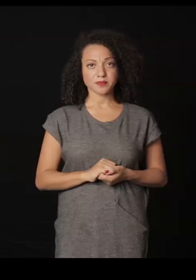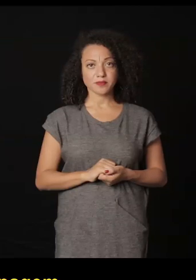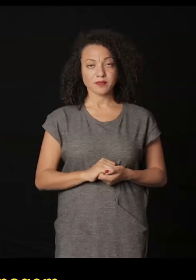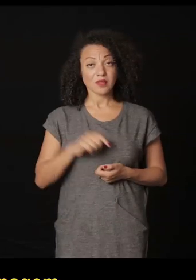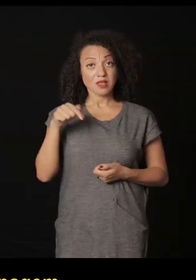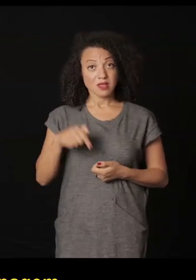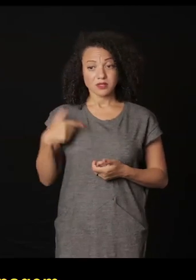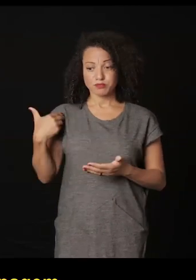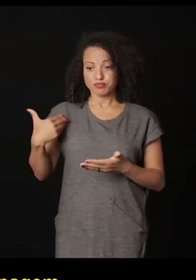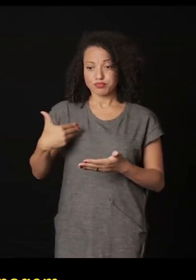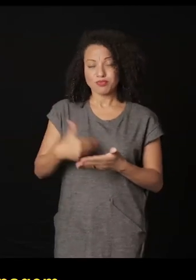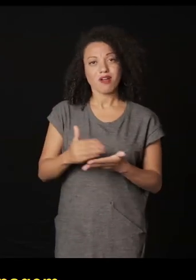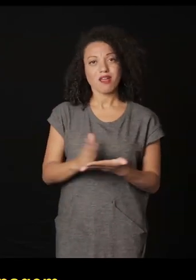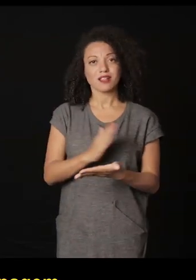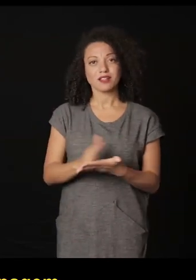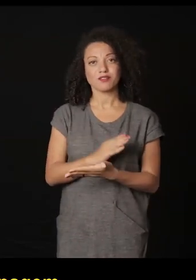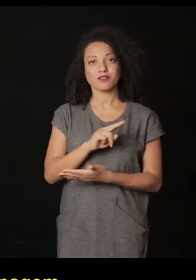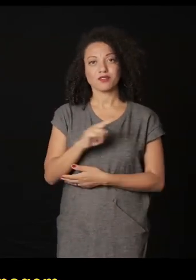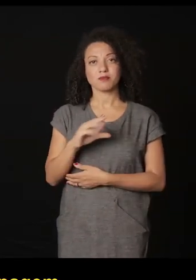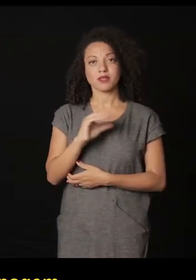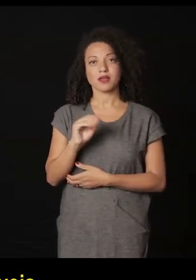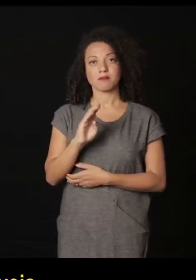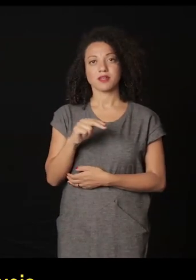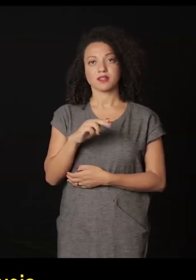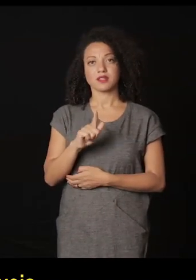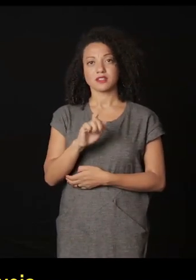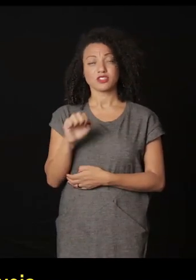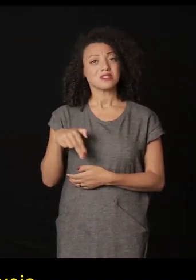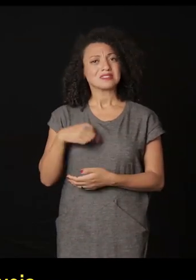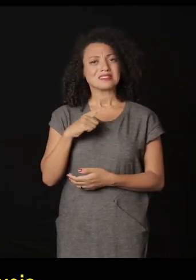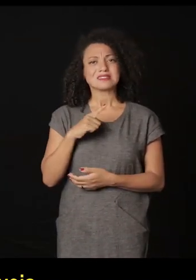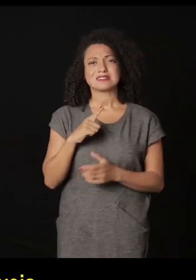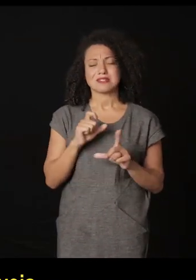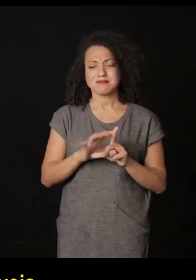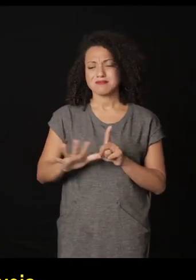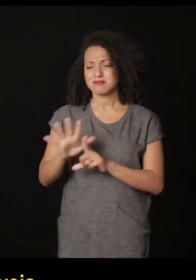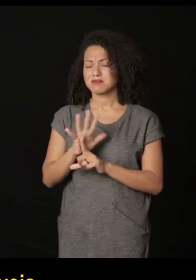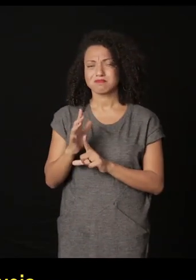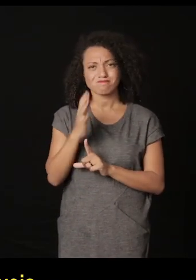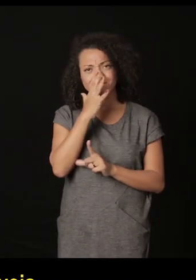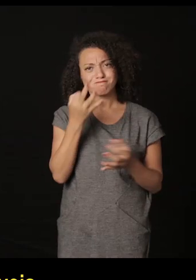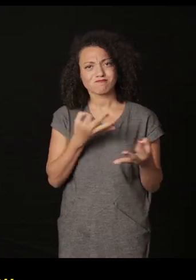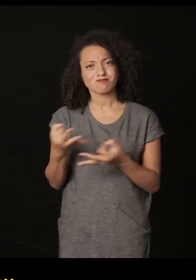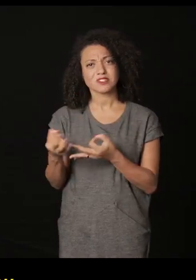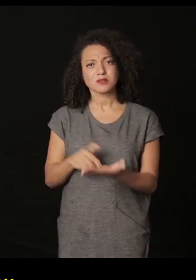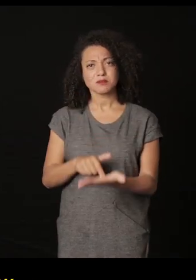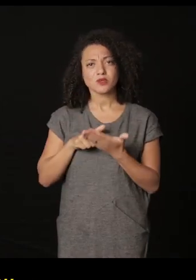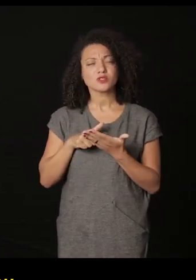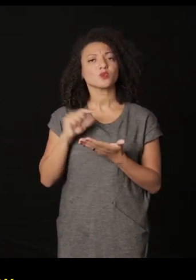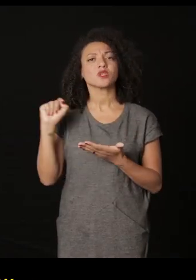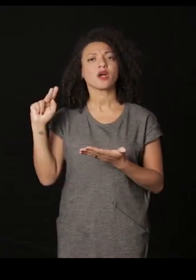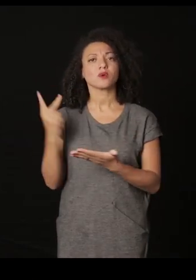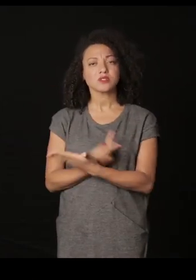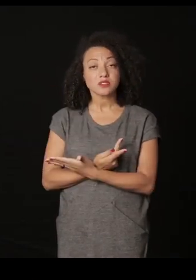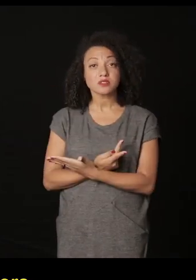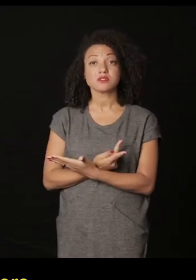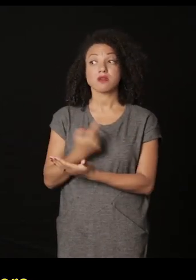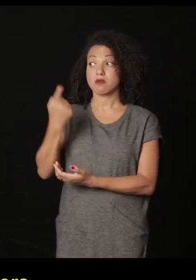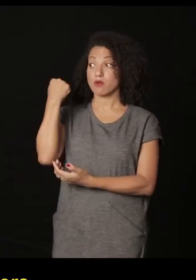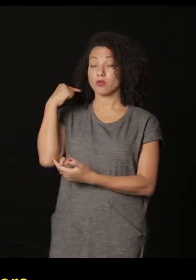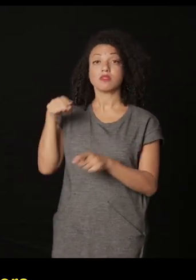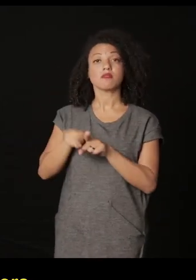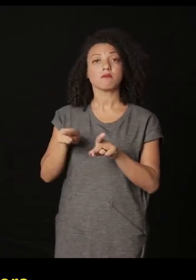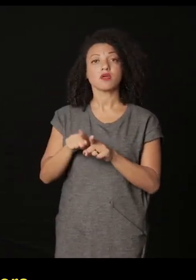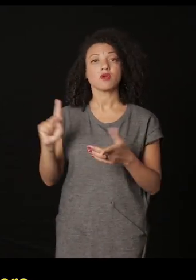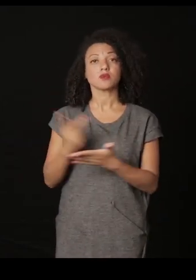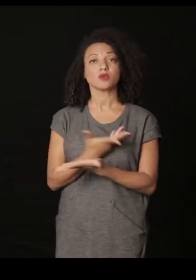este percurso es un libro Cabanagem que tenemos unas imágenes increíbles que nos hablan de muchas cosas nos hablan de lo que sucedió de lo que